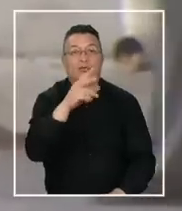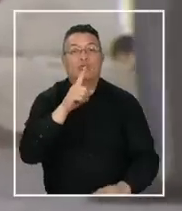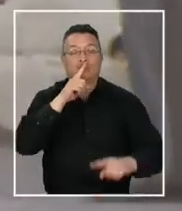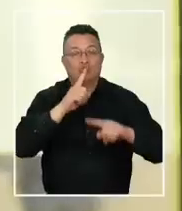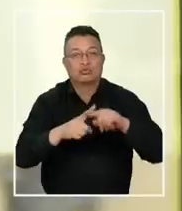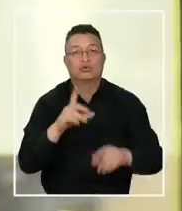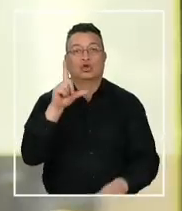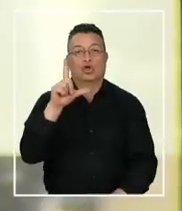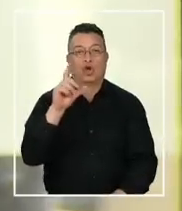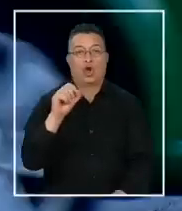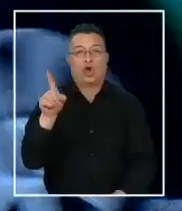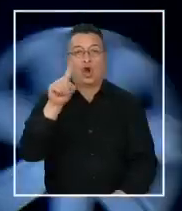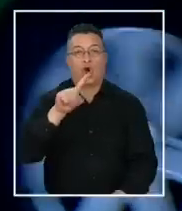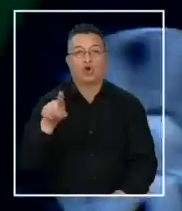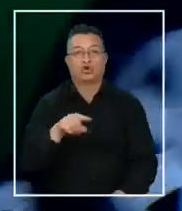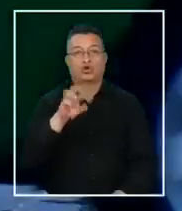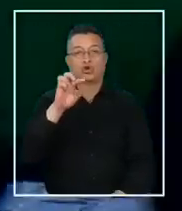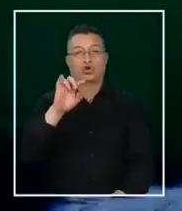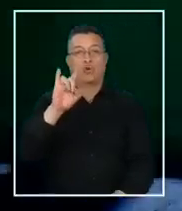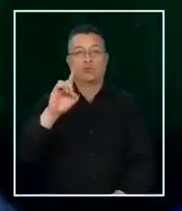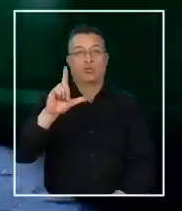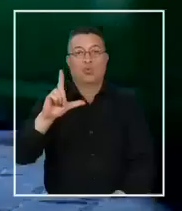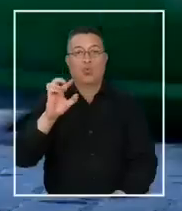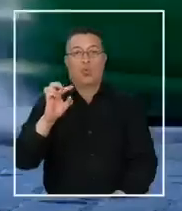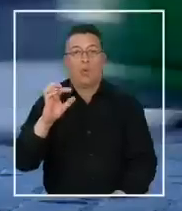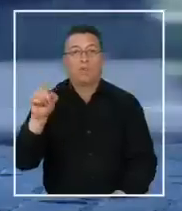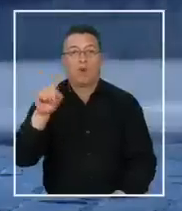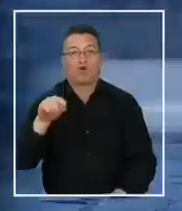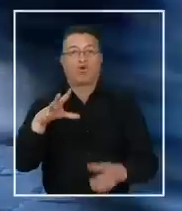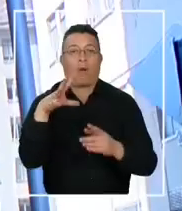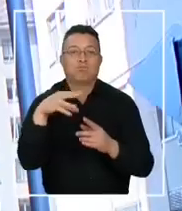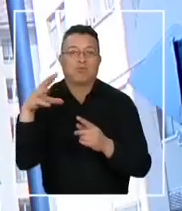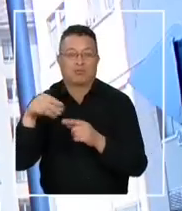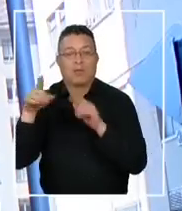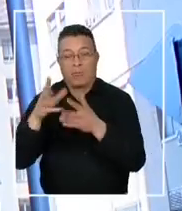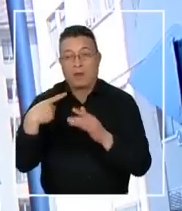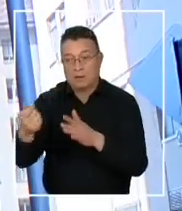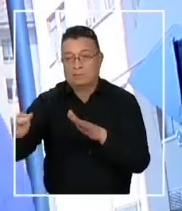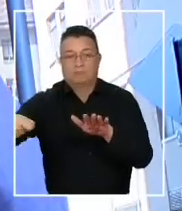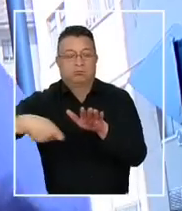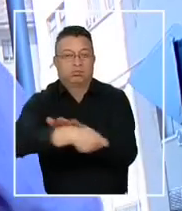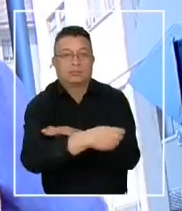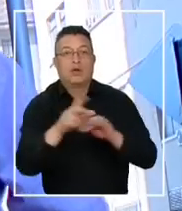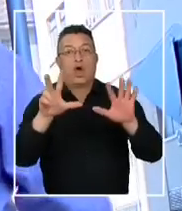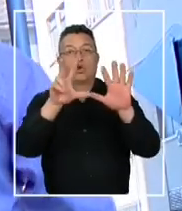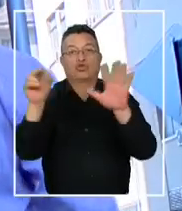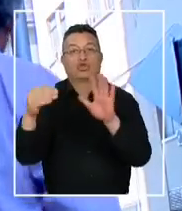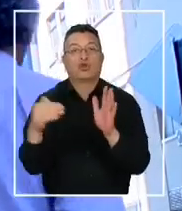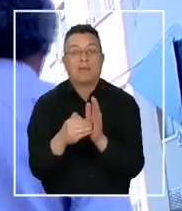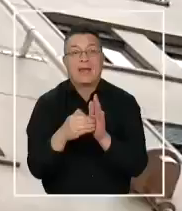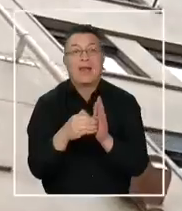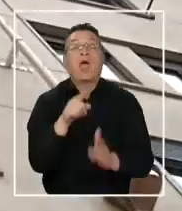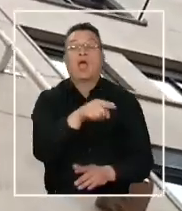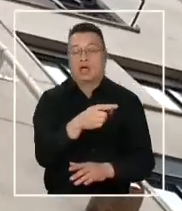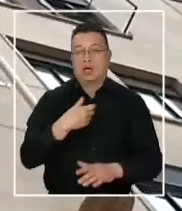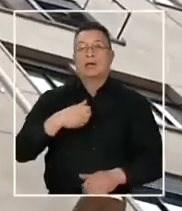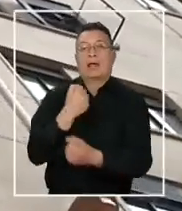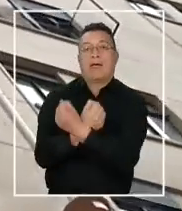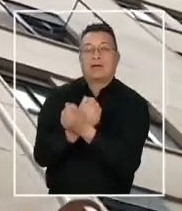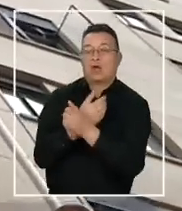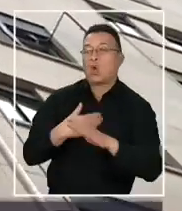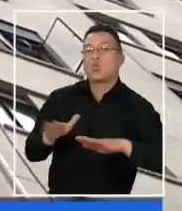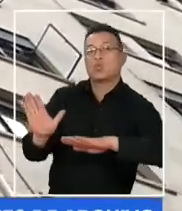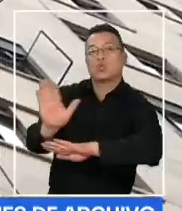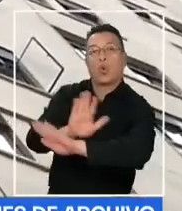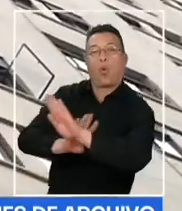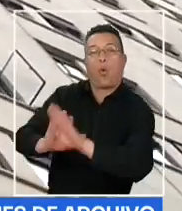ampliamente investigada. ¿Qué es lo que se concretaba? Era la entrega de 800 mil pesos a cambio de esta protección policial. En